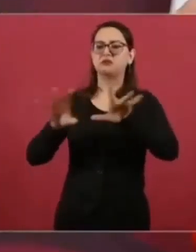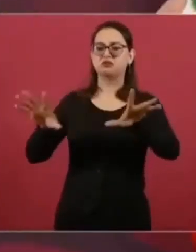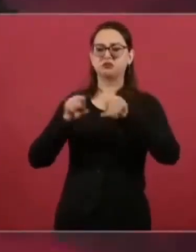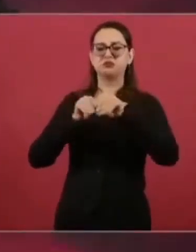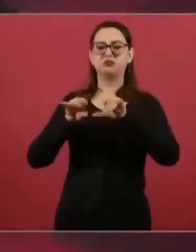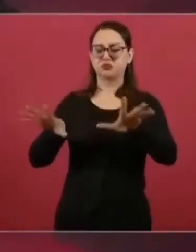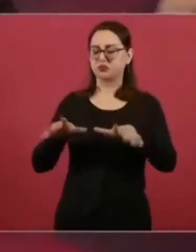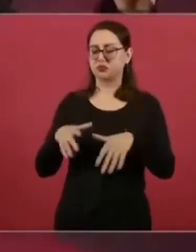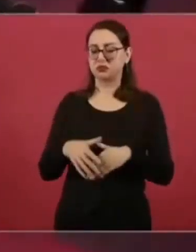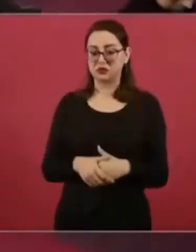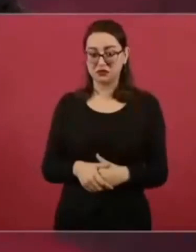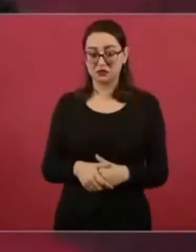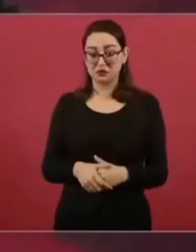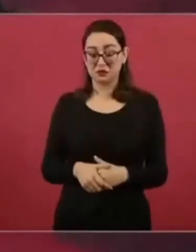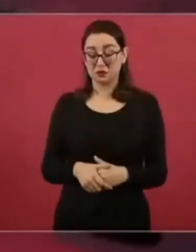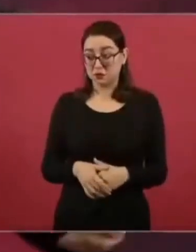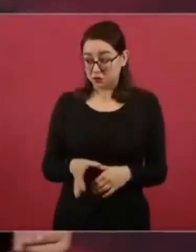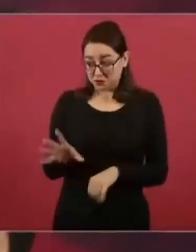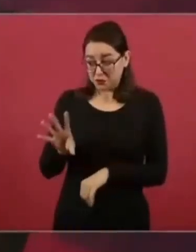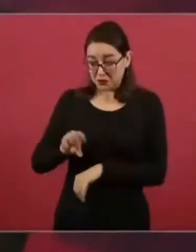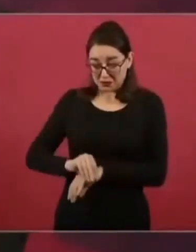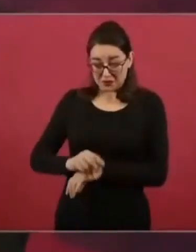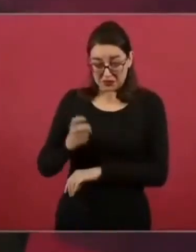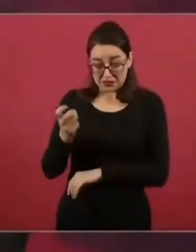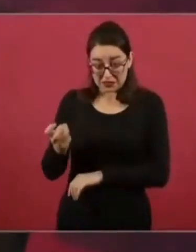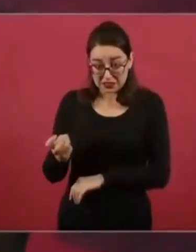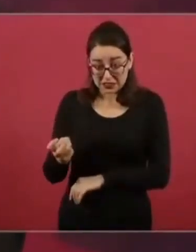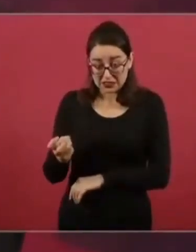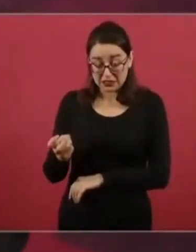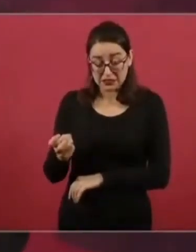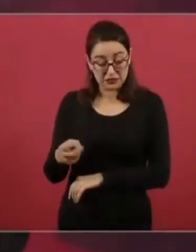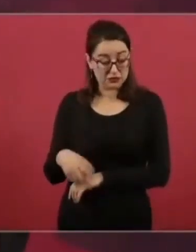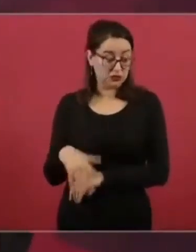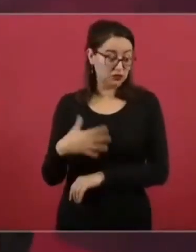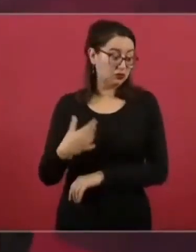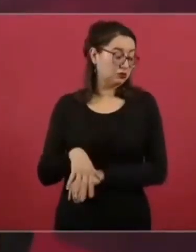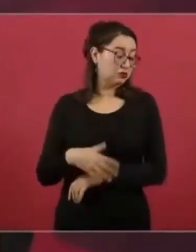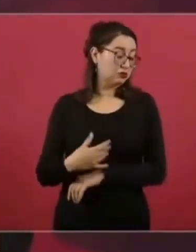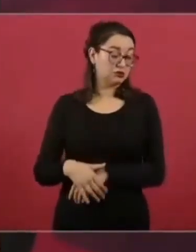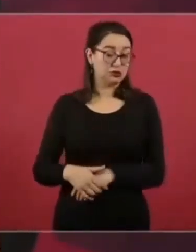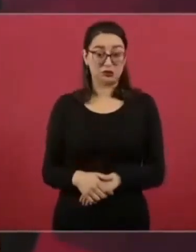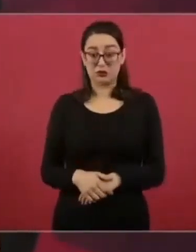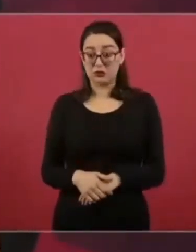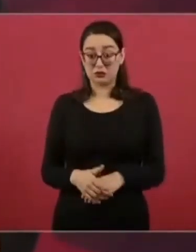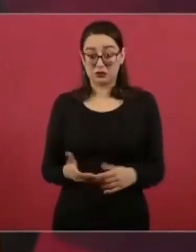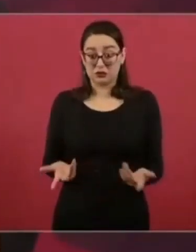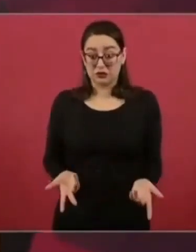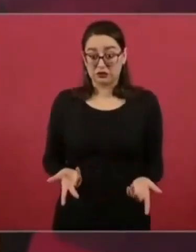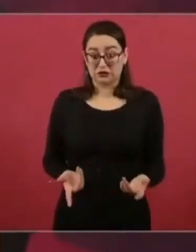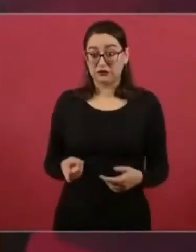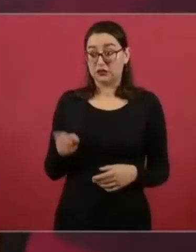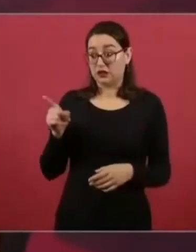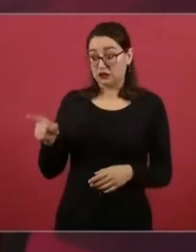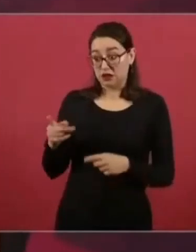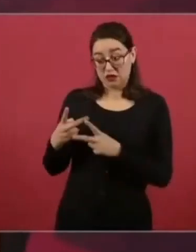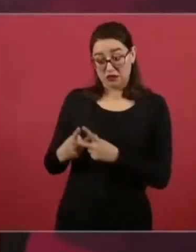quienes utilizan ese medio público concesionado